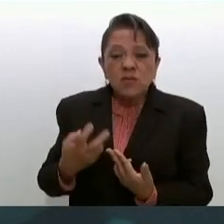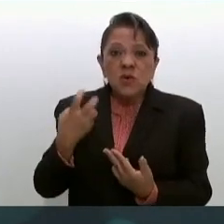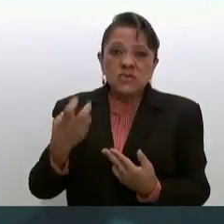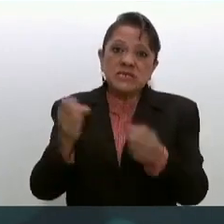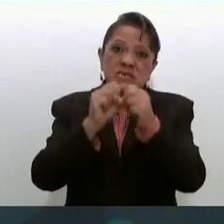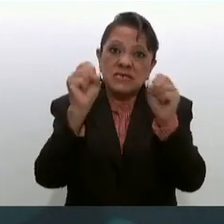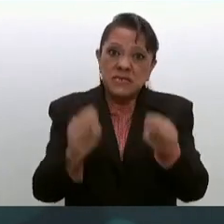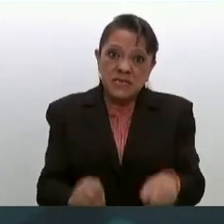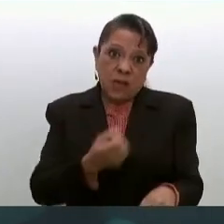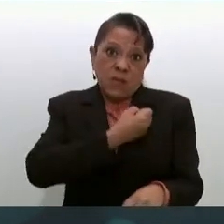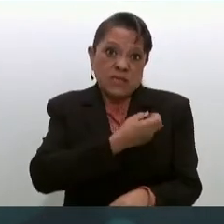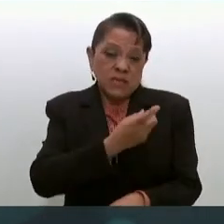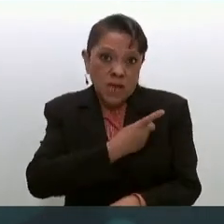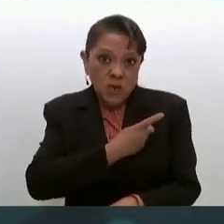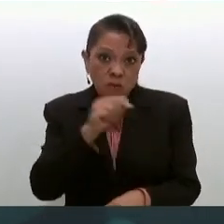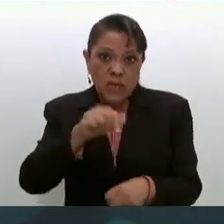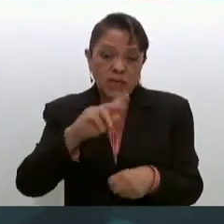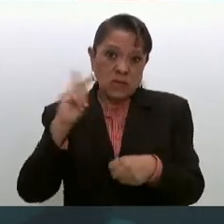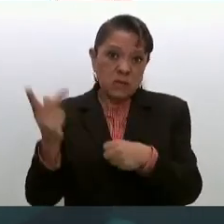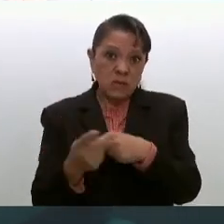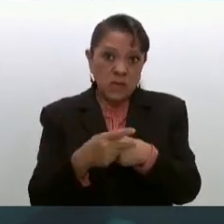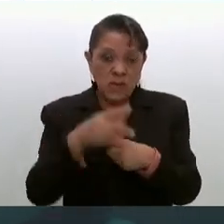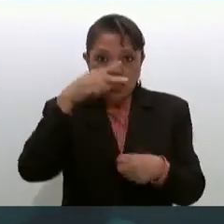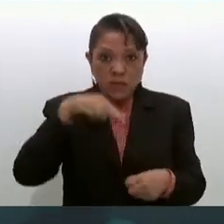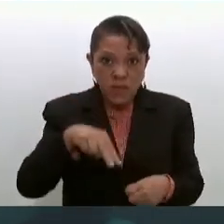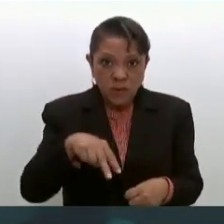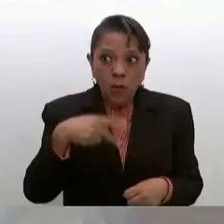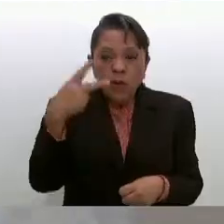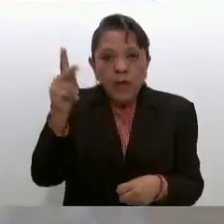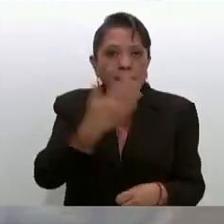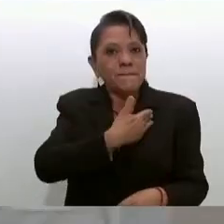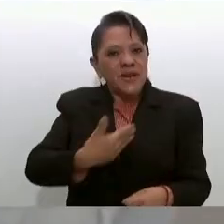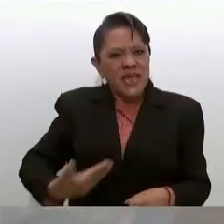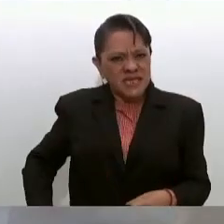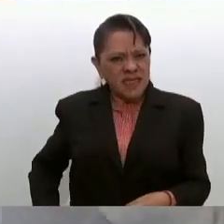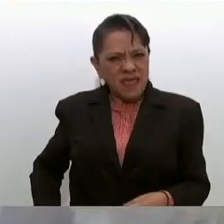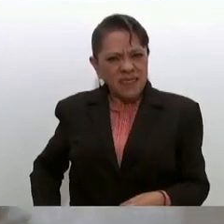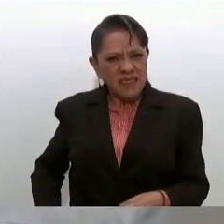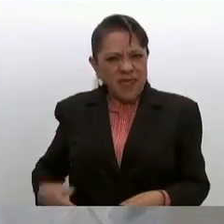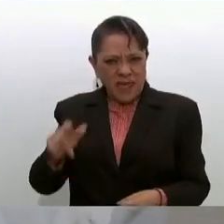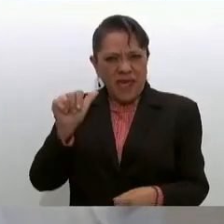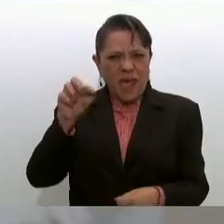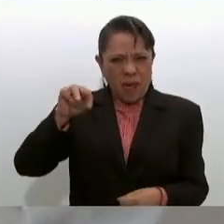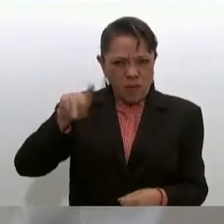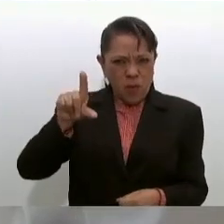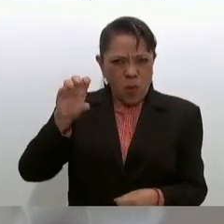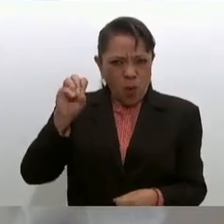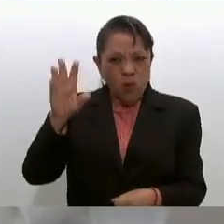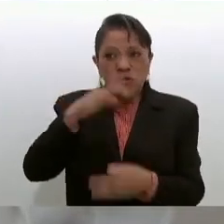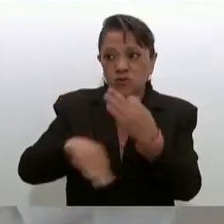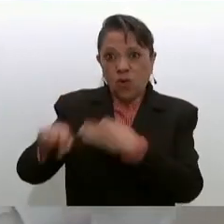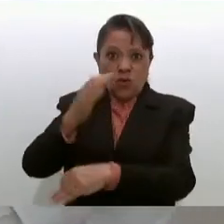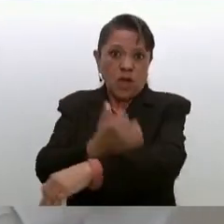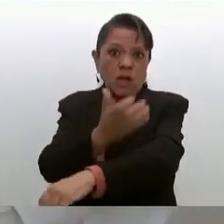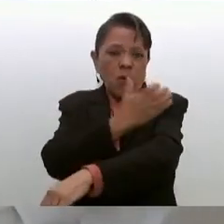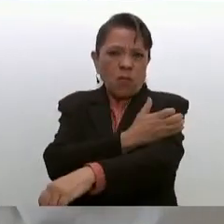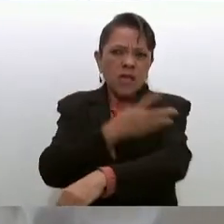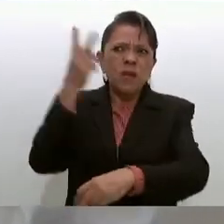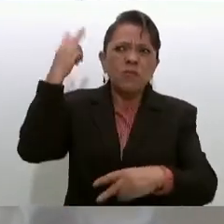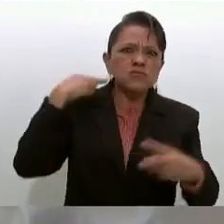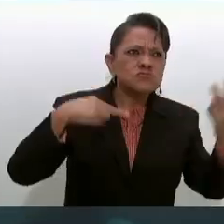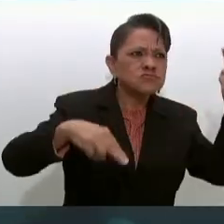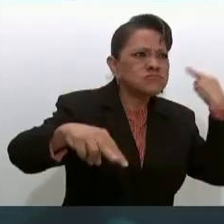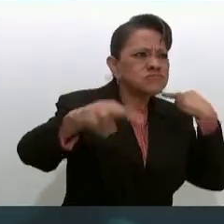país. Y el presidente fue a una gira, lo acompañamos todos por 80